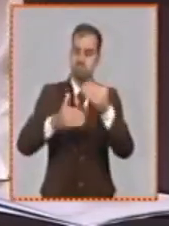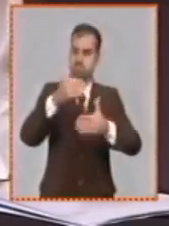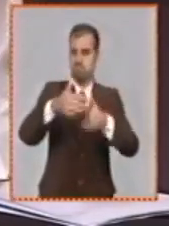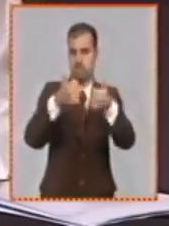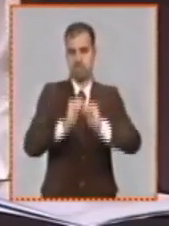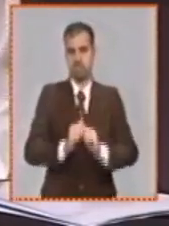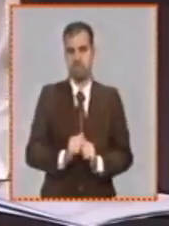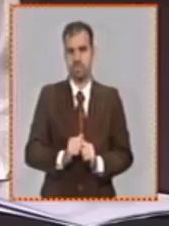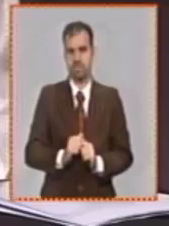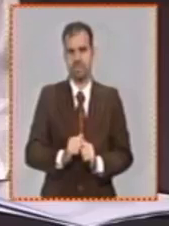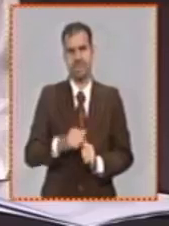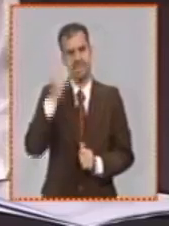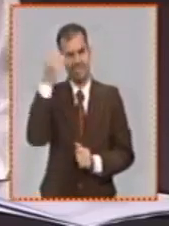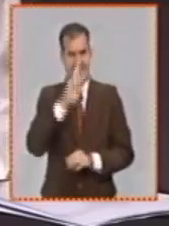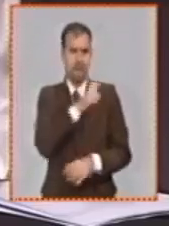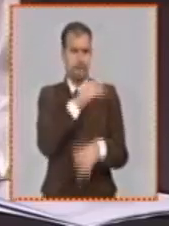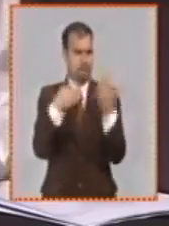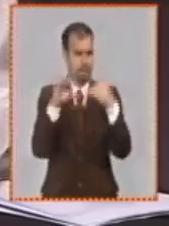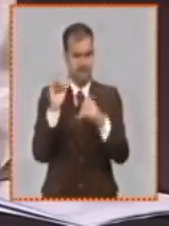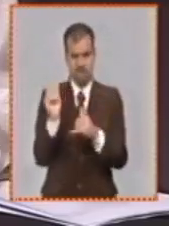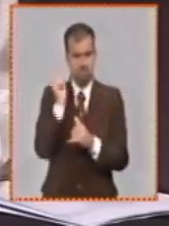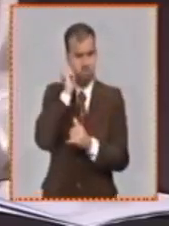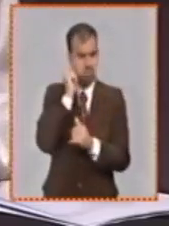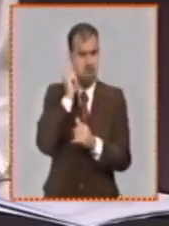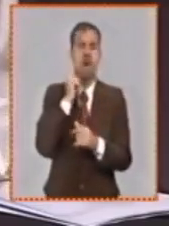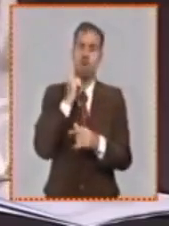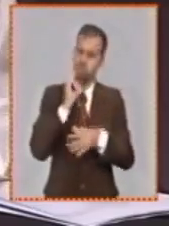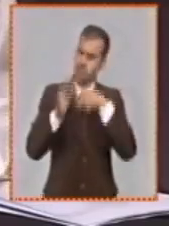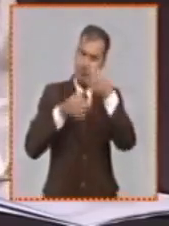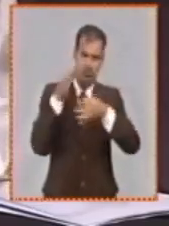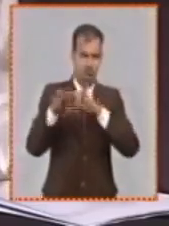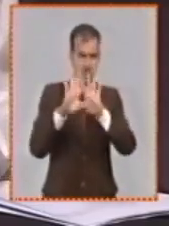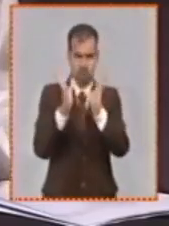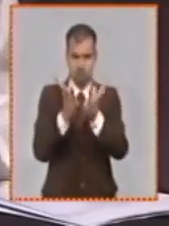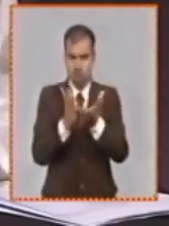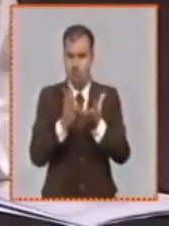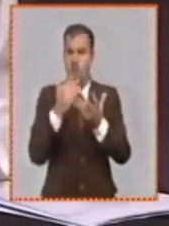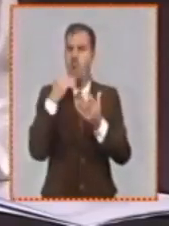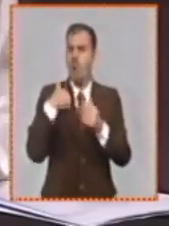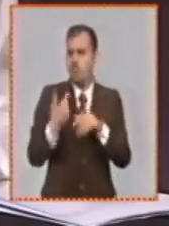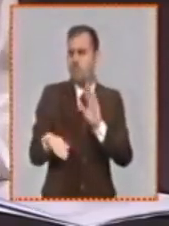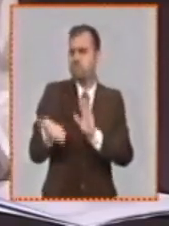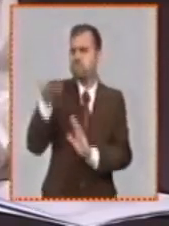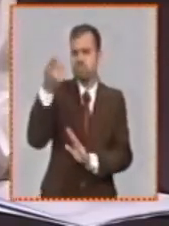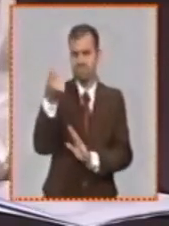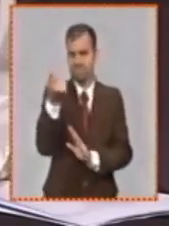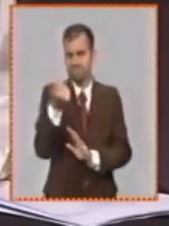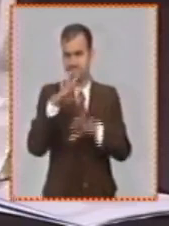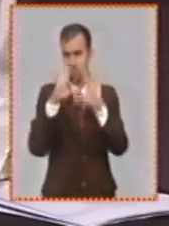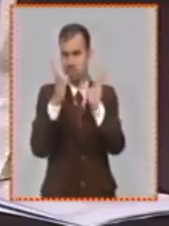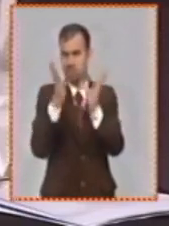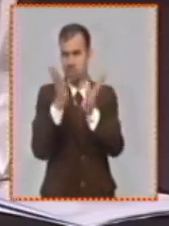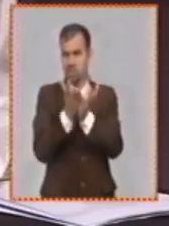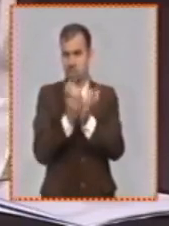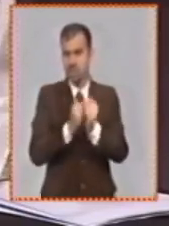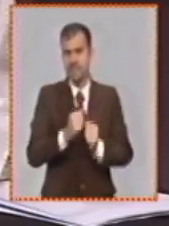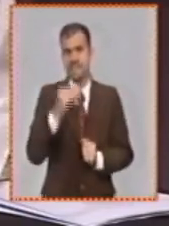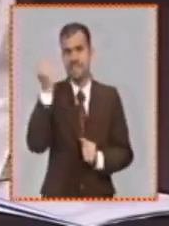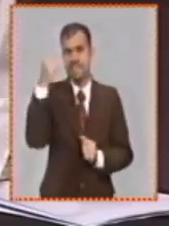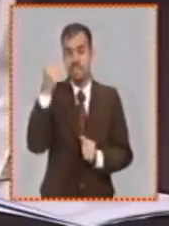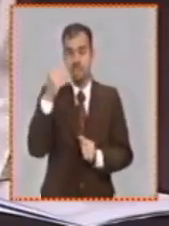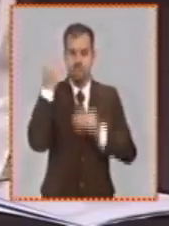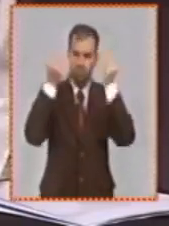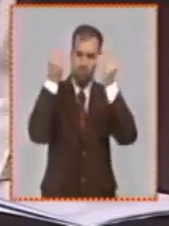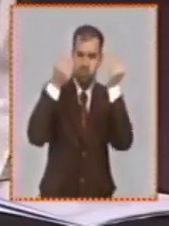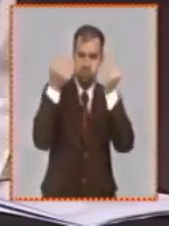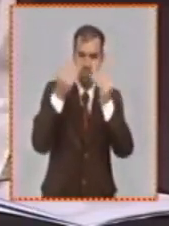devaluación que la Ministra ha explicado con notación que tienen, el incremento de los costos, los precios mayoristas, la necesaria articulación que tiene que